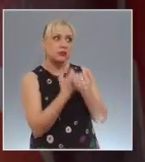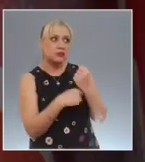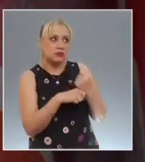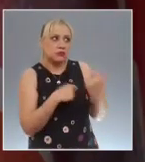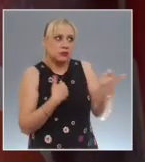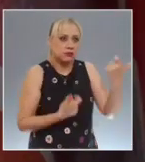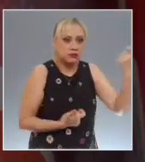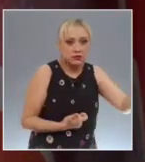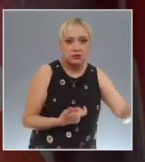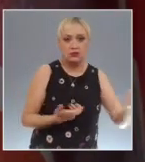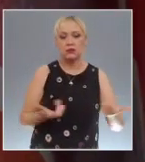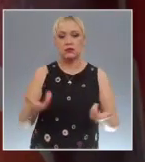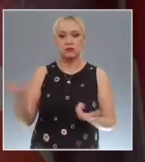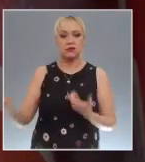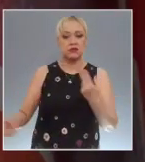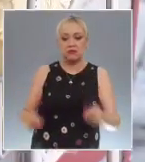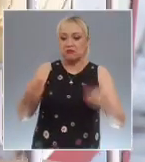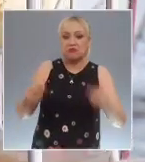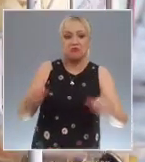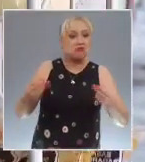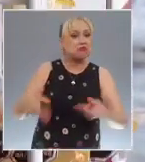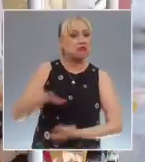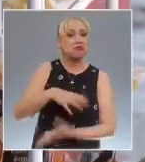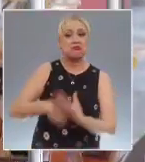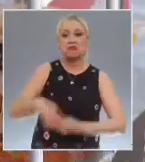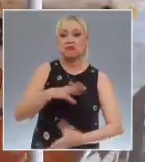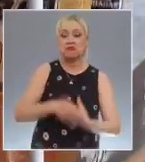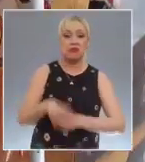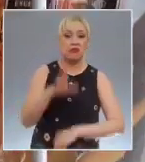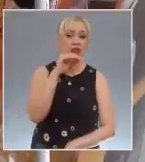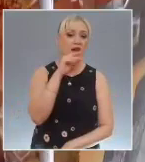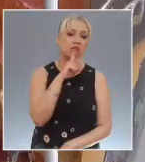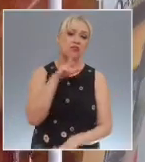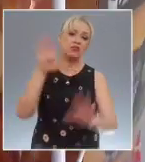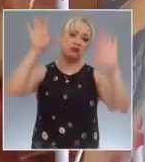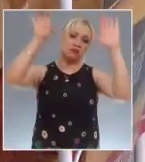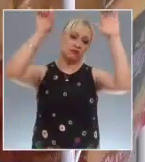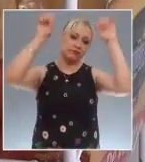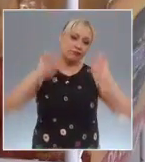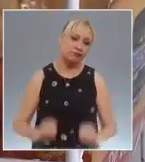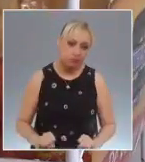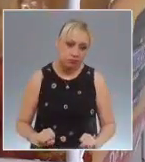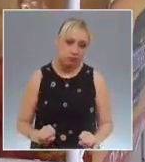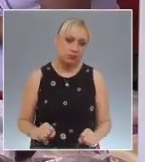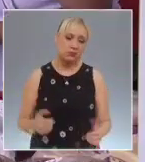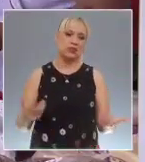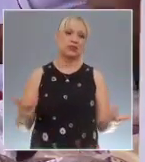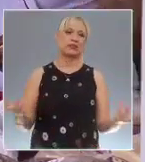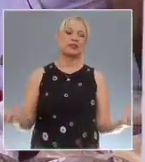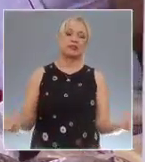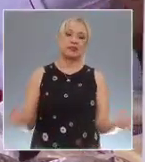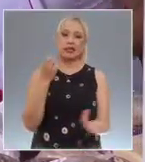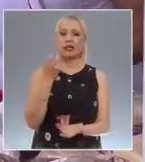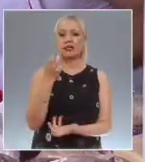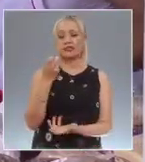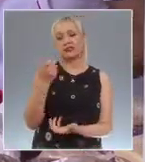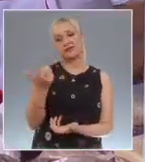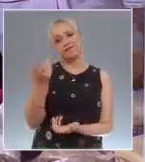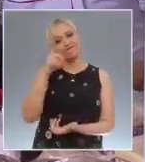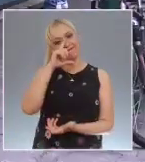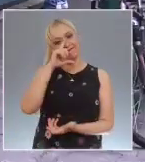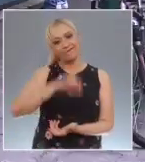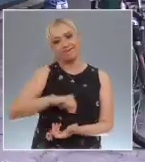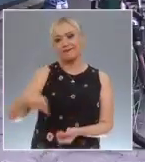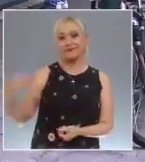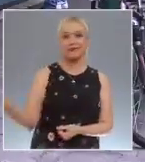Indicó que las actividades comerciales de estas empresas son un factor importante en la economía del país, pues representan el 52%